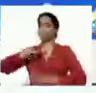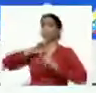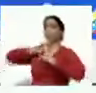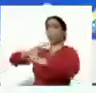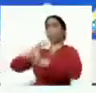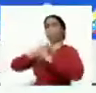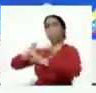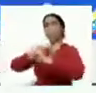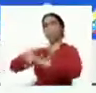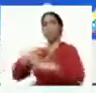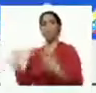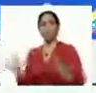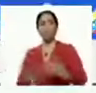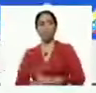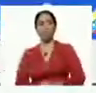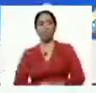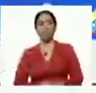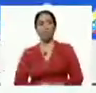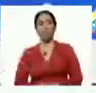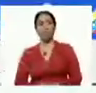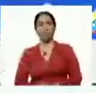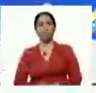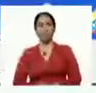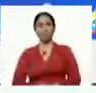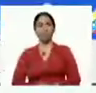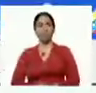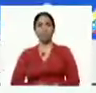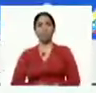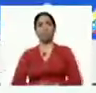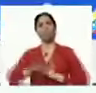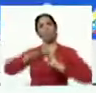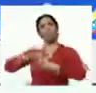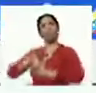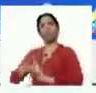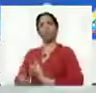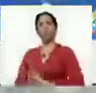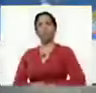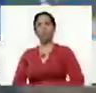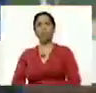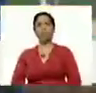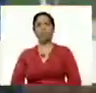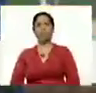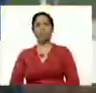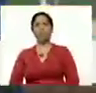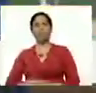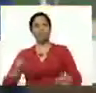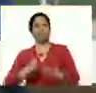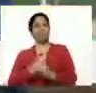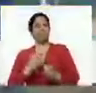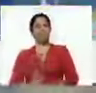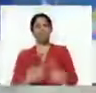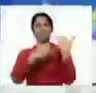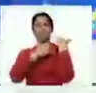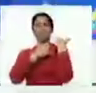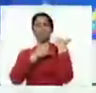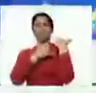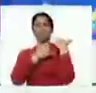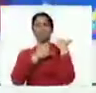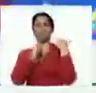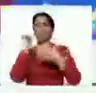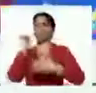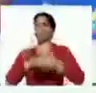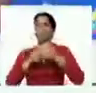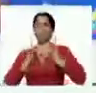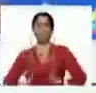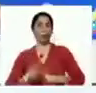respondiendo, respondiendo, respondiendo, ¿verdad? Y sin descanso